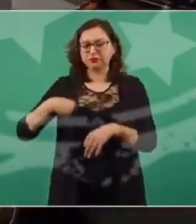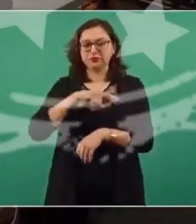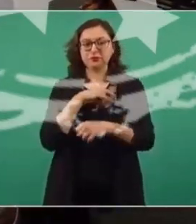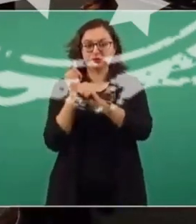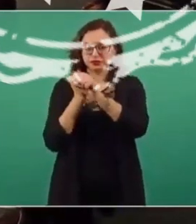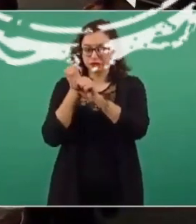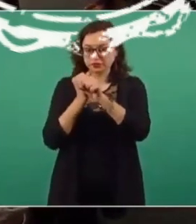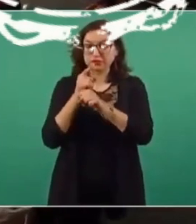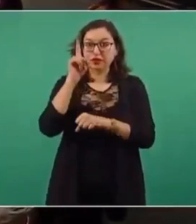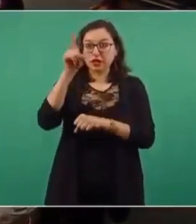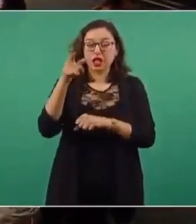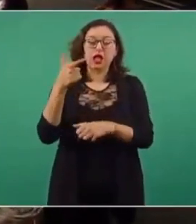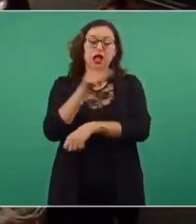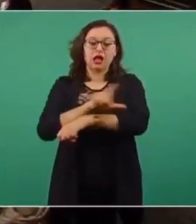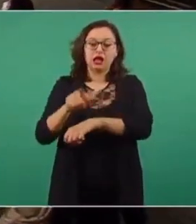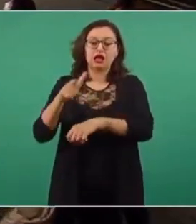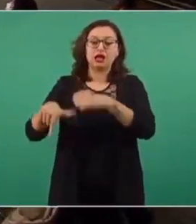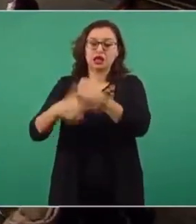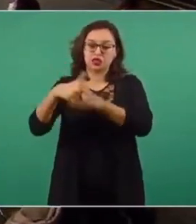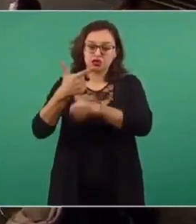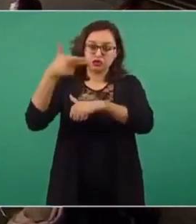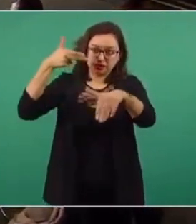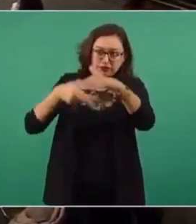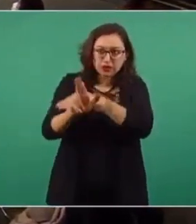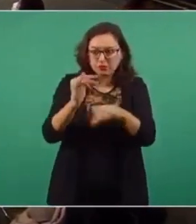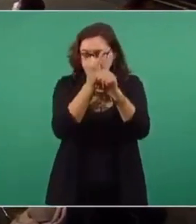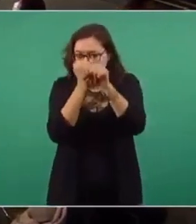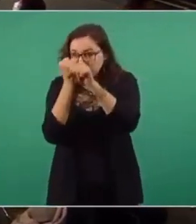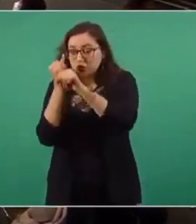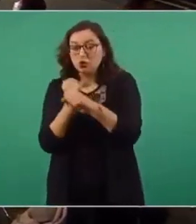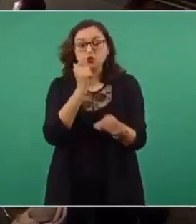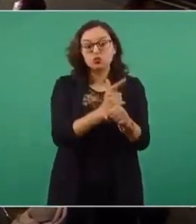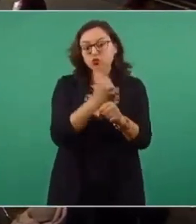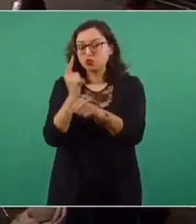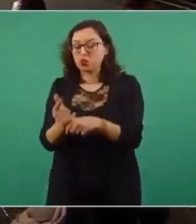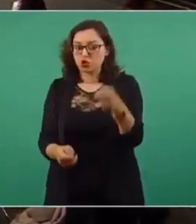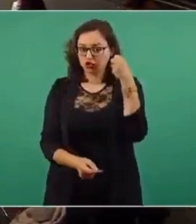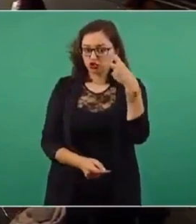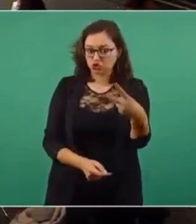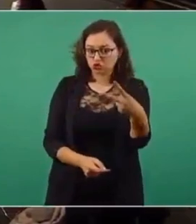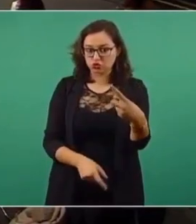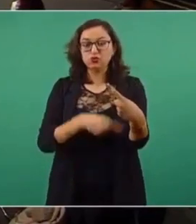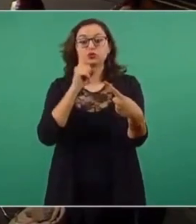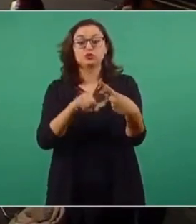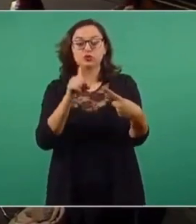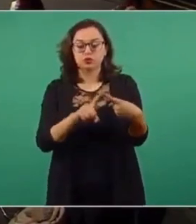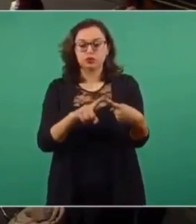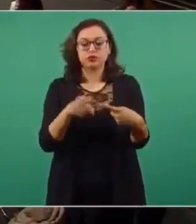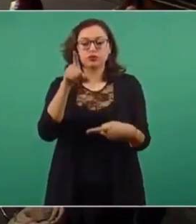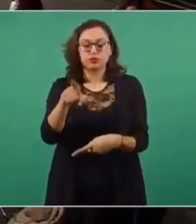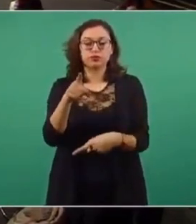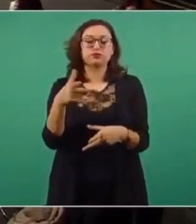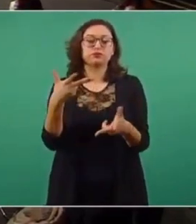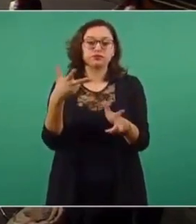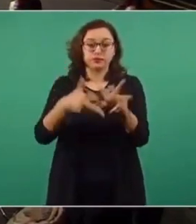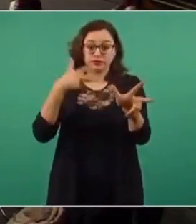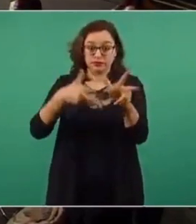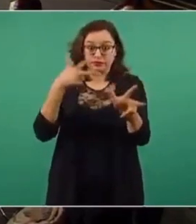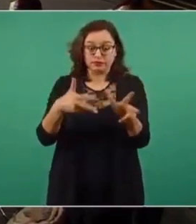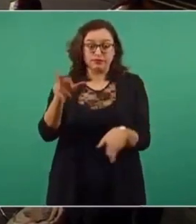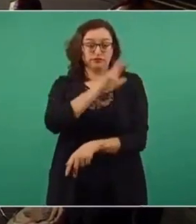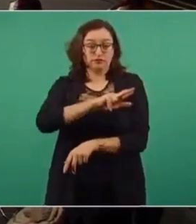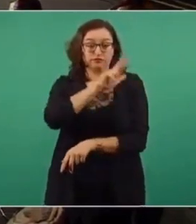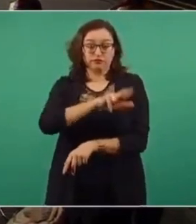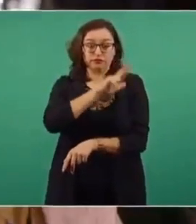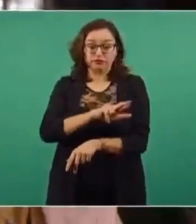Sobre el accidente de la línea 12 del metro y nos metimos a profundidad descubriendo dos cosas. Una es la renta de los vagones del metro a sobreprecio. La